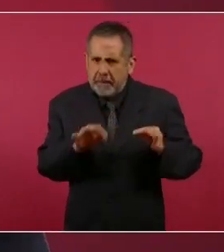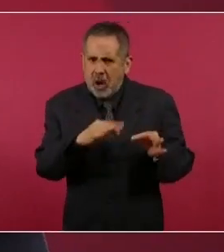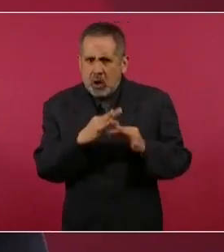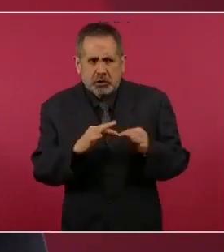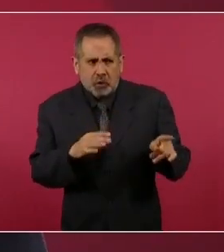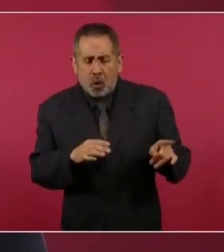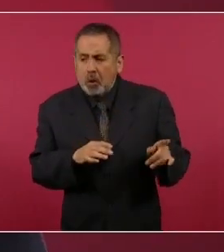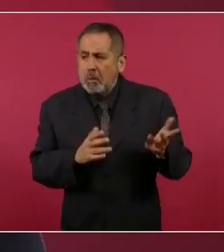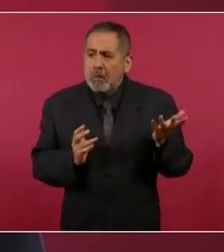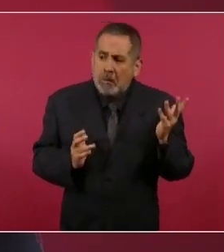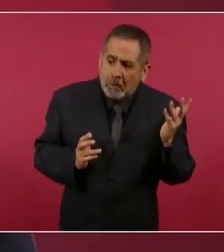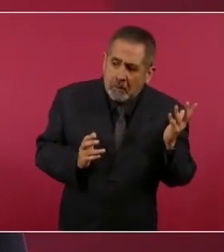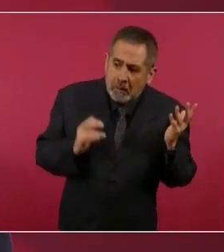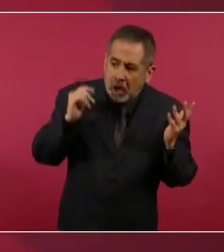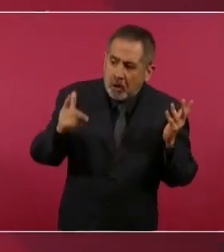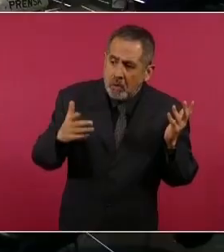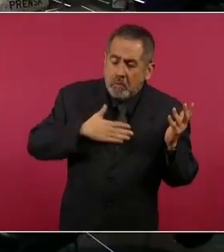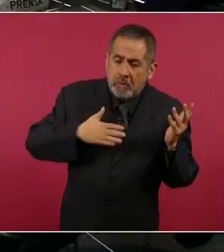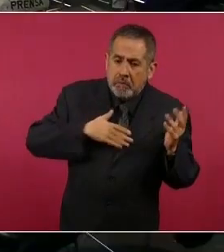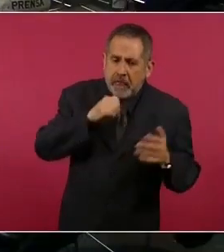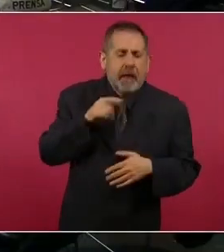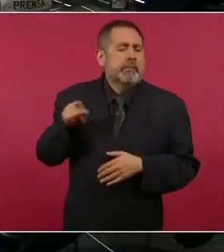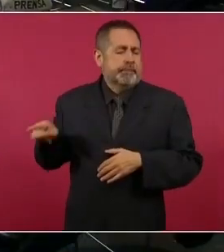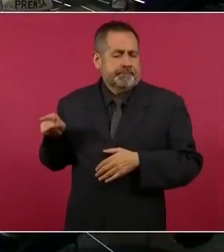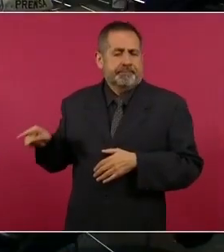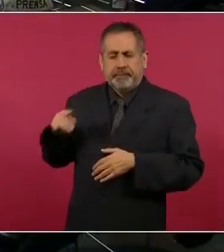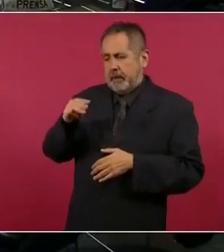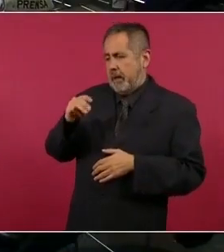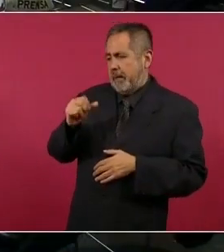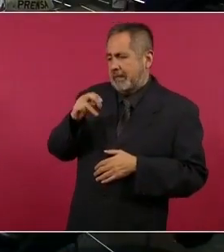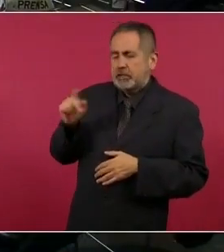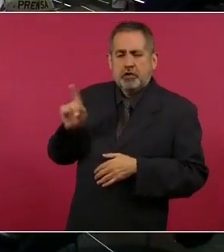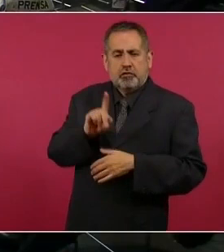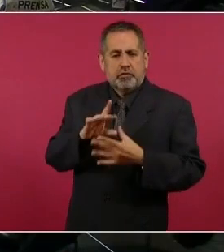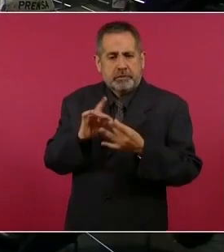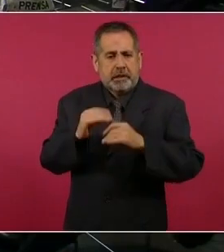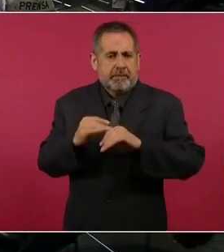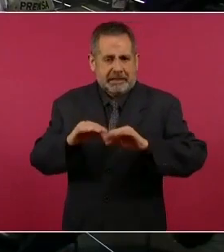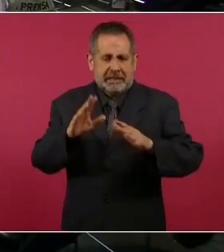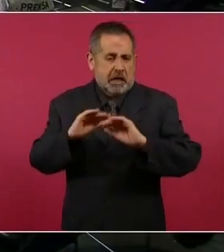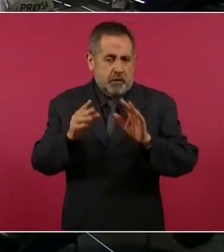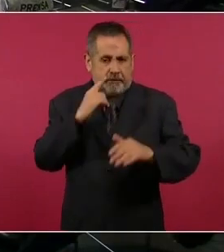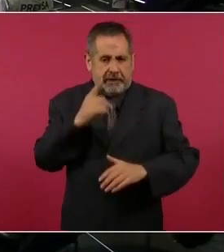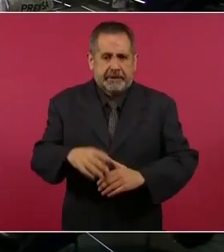con ese propósito. Pero Marcelo puede informarles más sobre este tema.